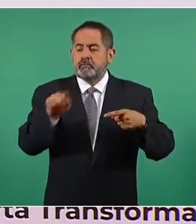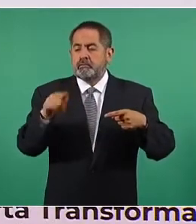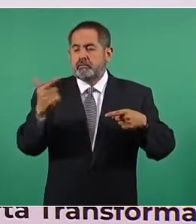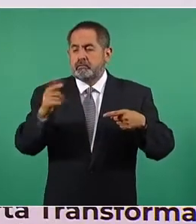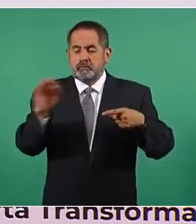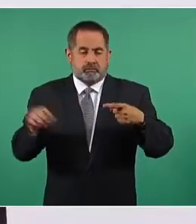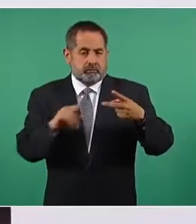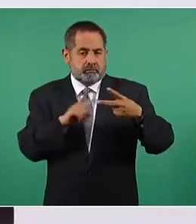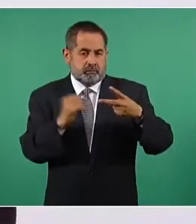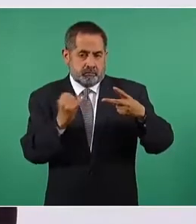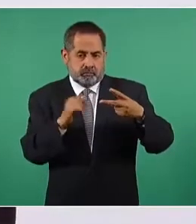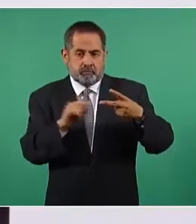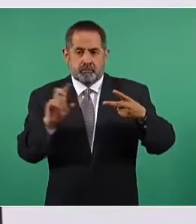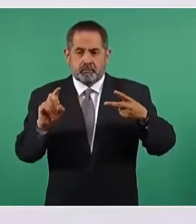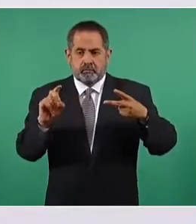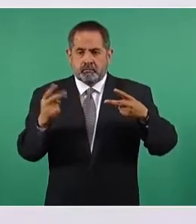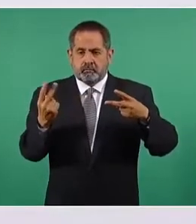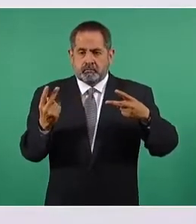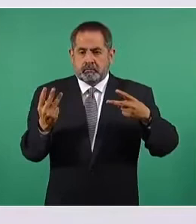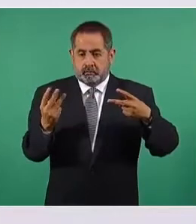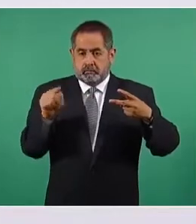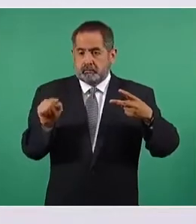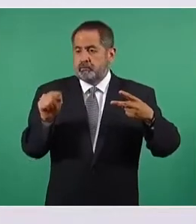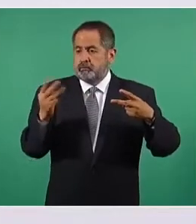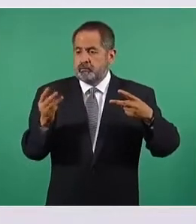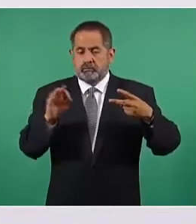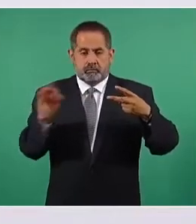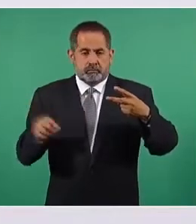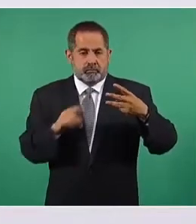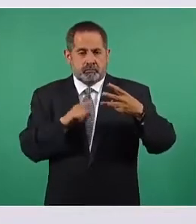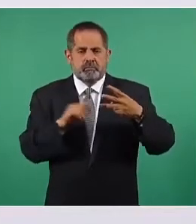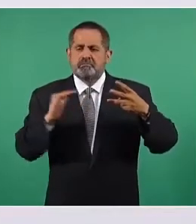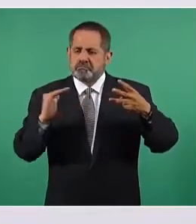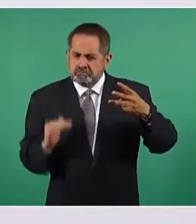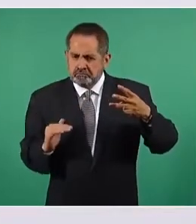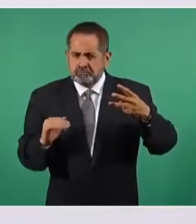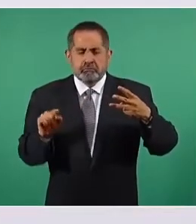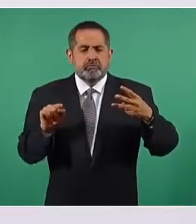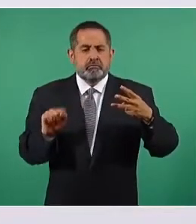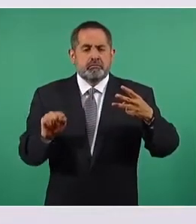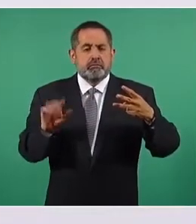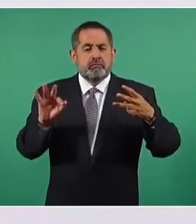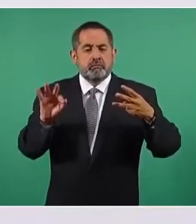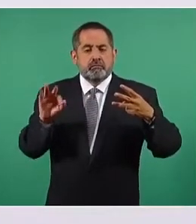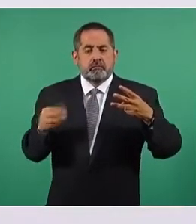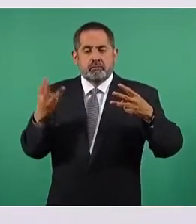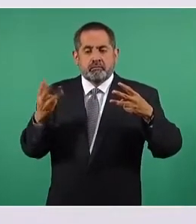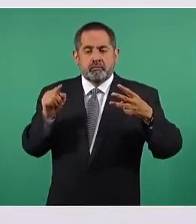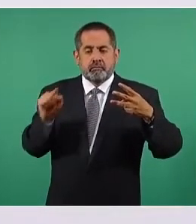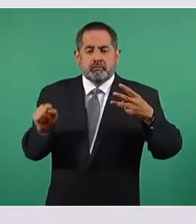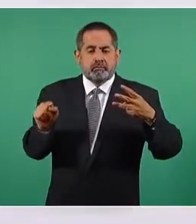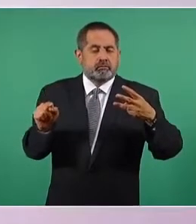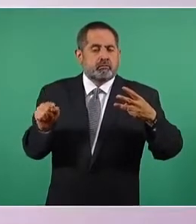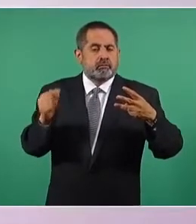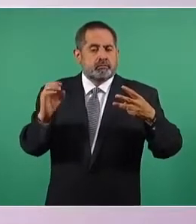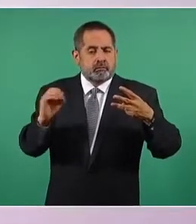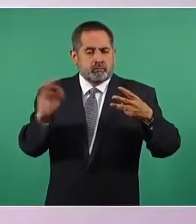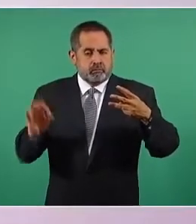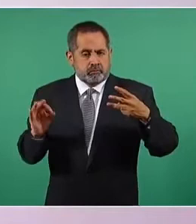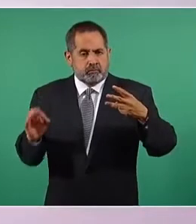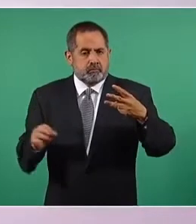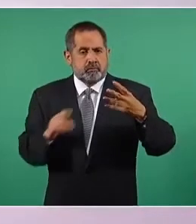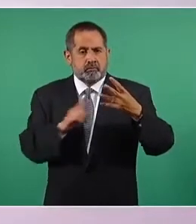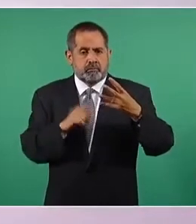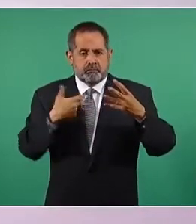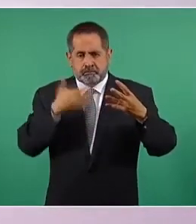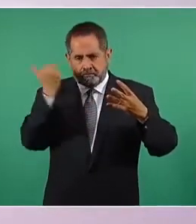igual, 33.3 por ciento, menor, 43.0 por ciento,